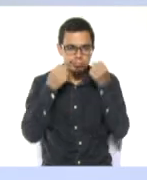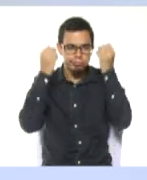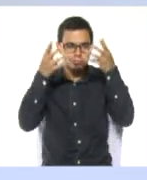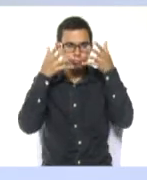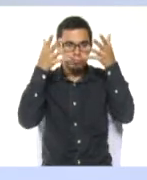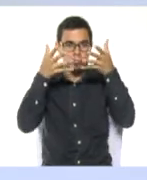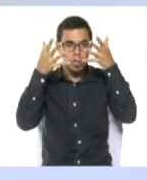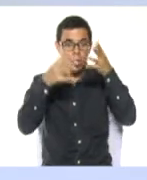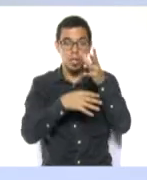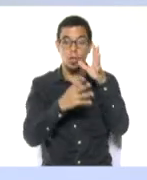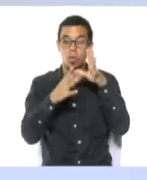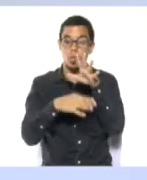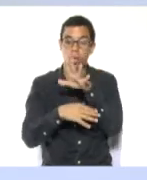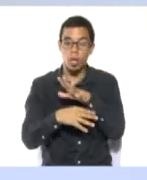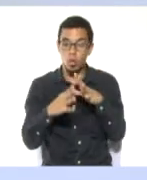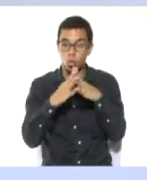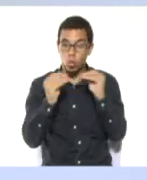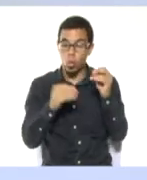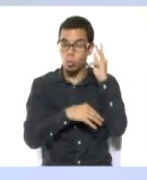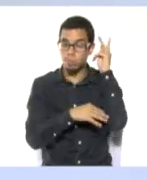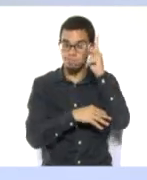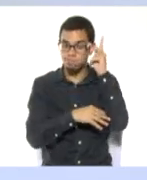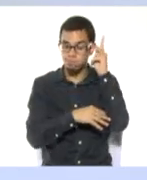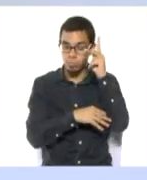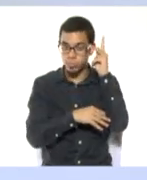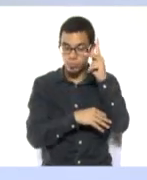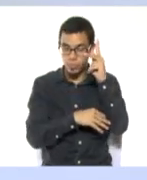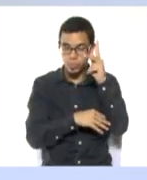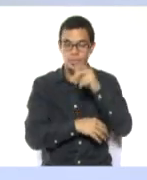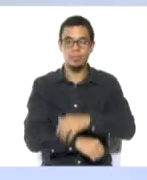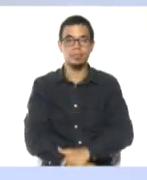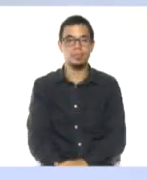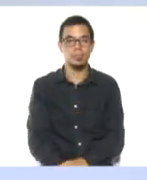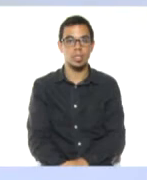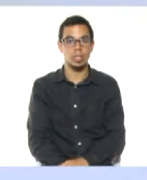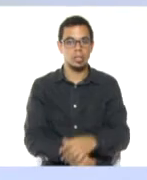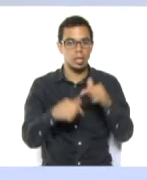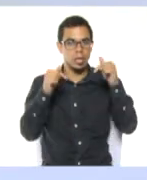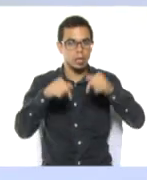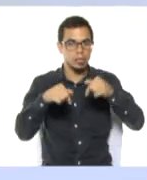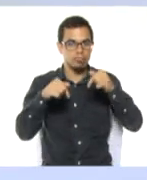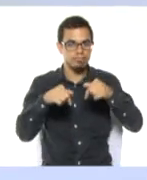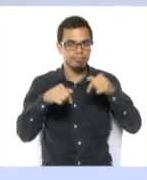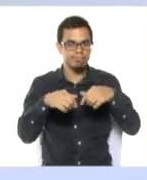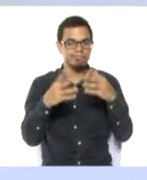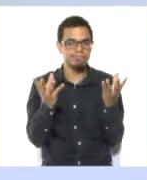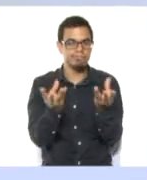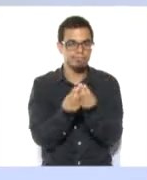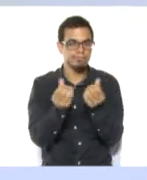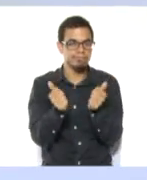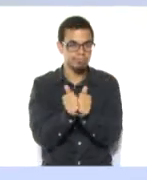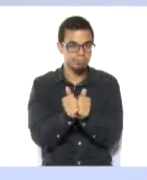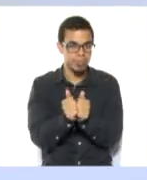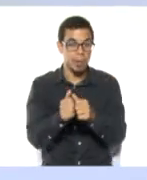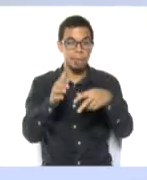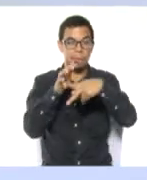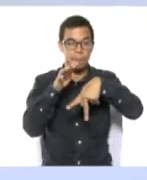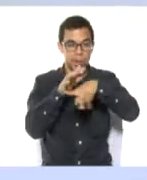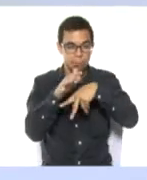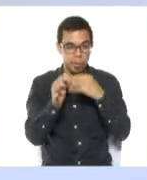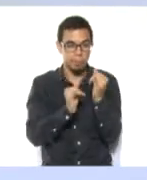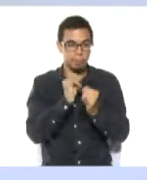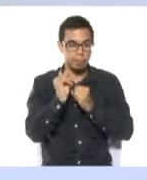traen nuestros docentes de los distintos niveles de educación que estarán acá con nosotros. De maternal, preescolar,